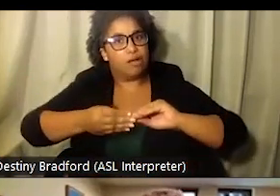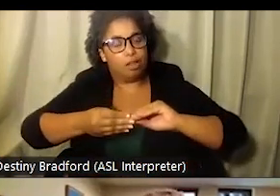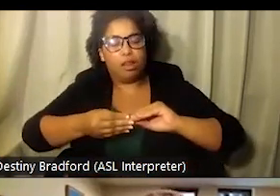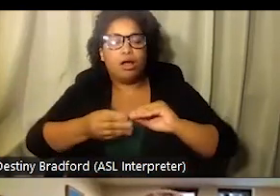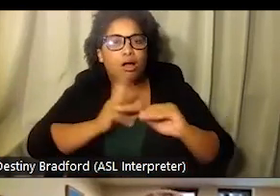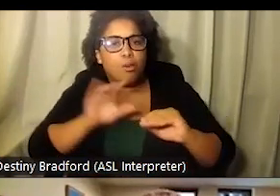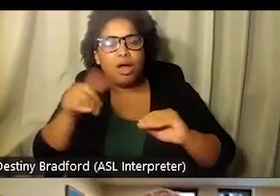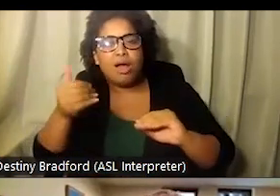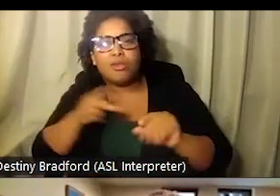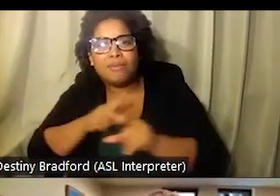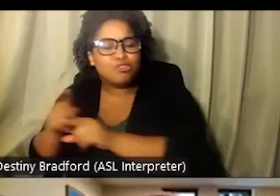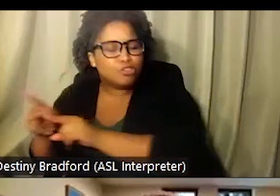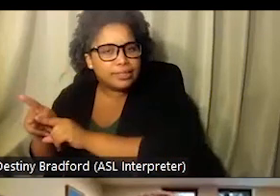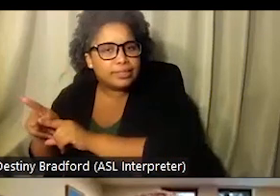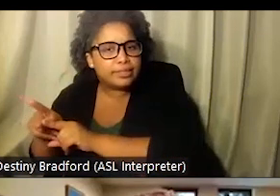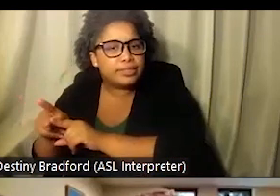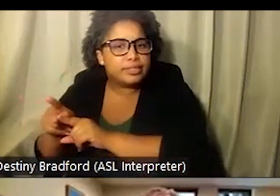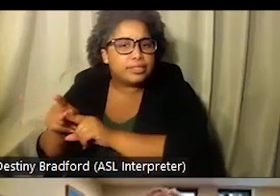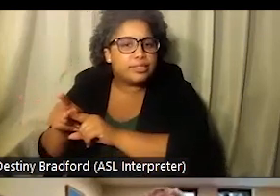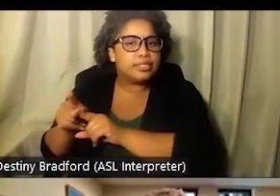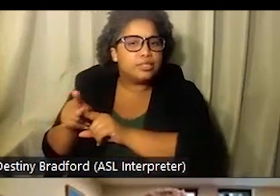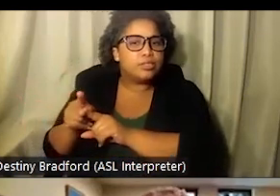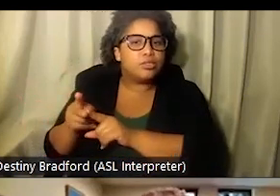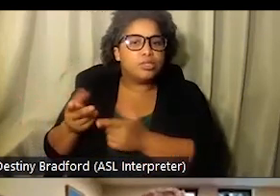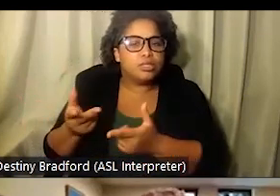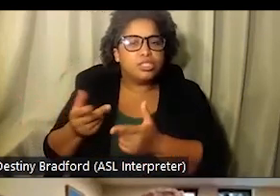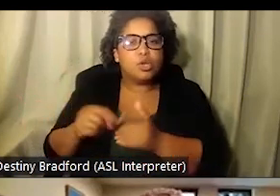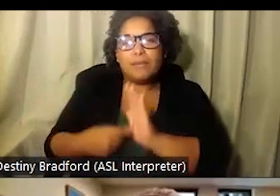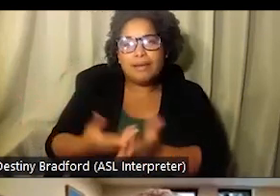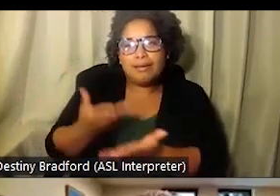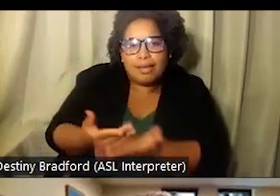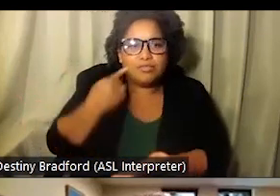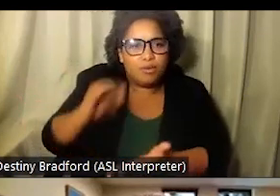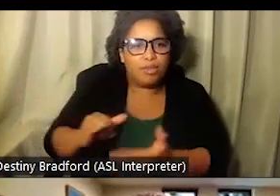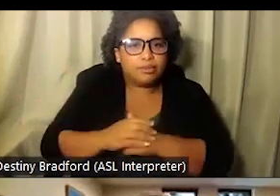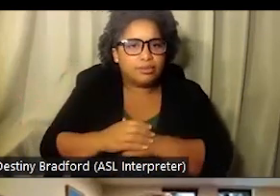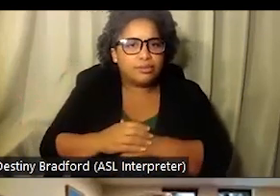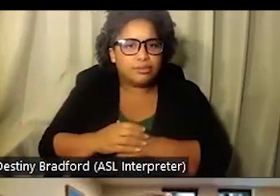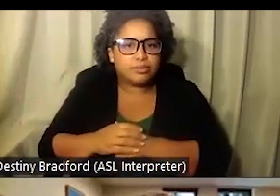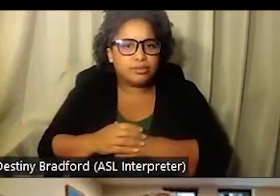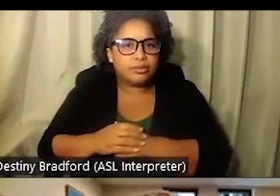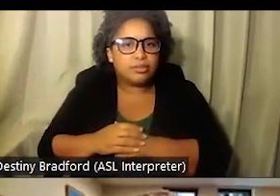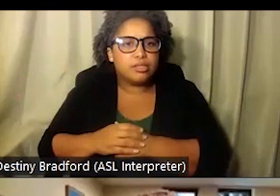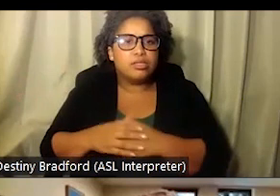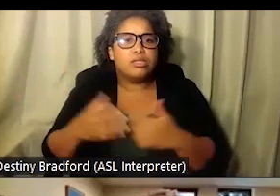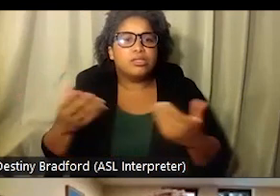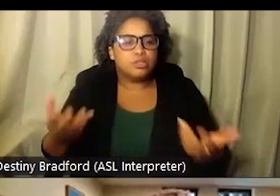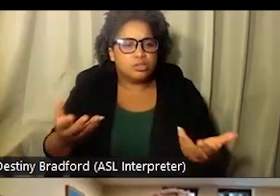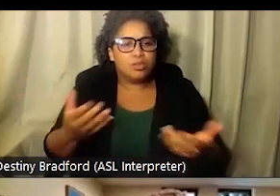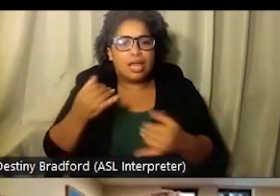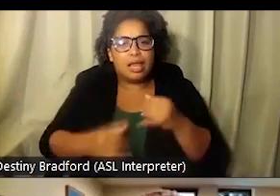Nosotros tenemos que buscar una manera cuantificable de mostrar esa información para conseguir lo necesario para los